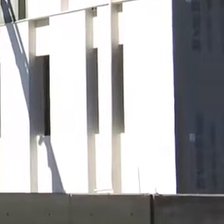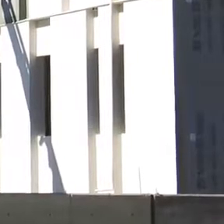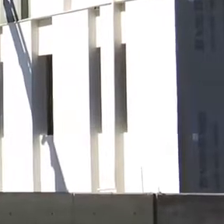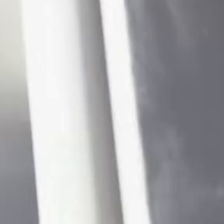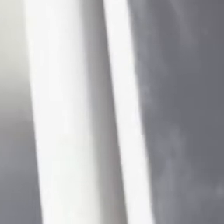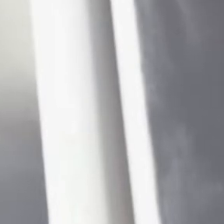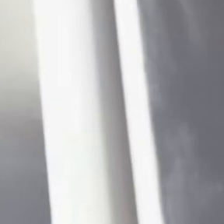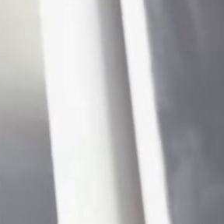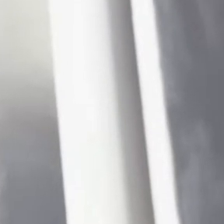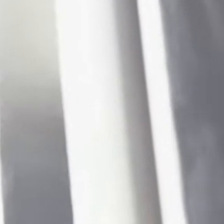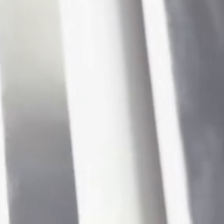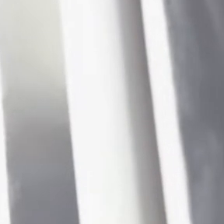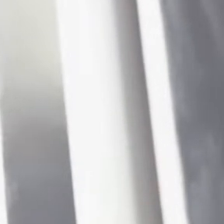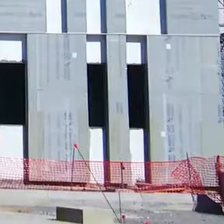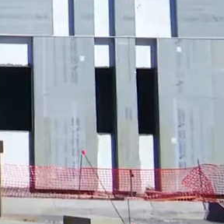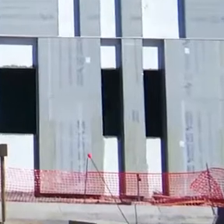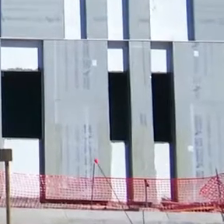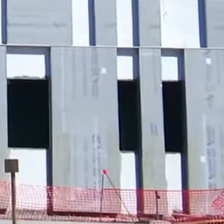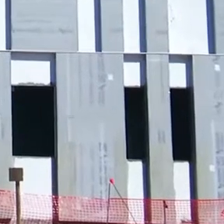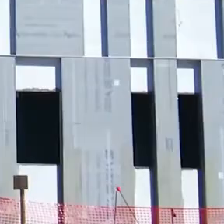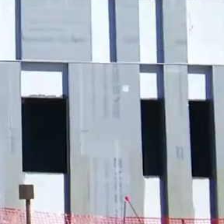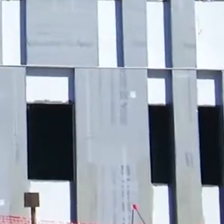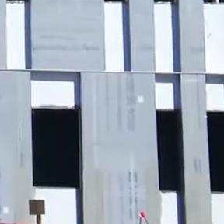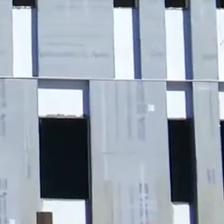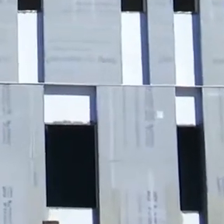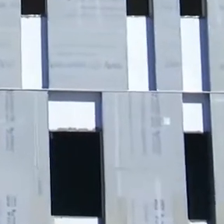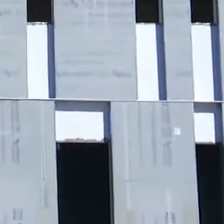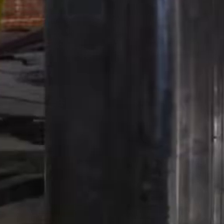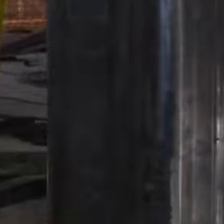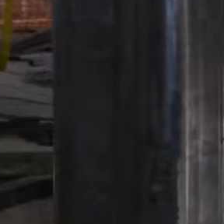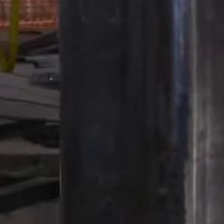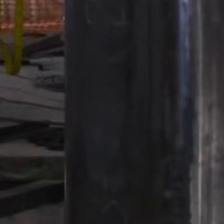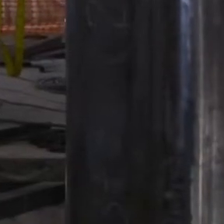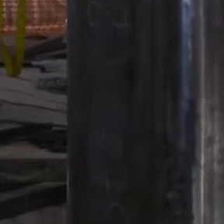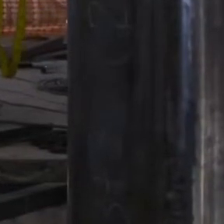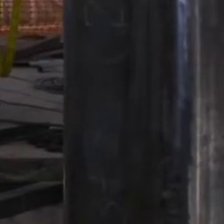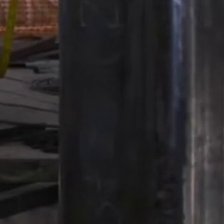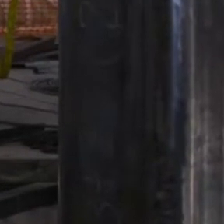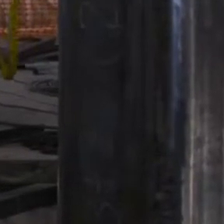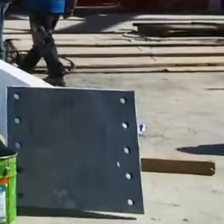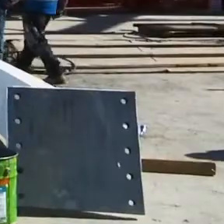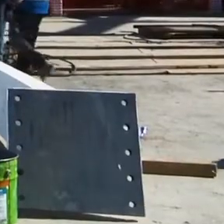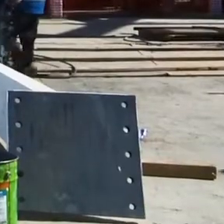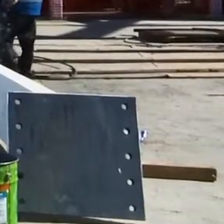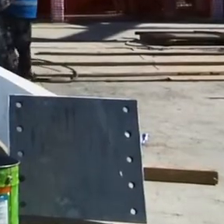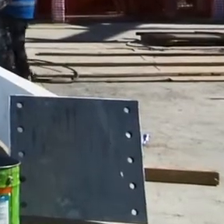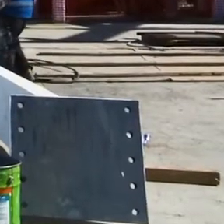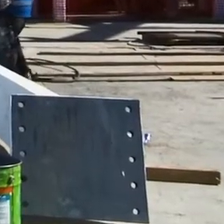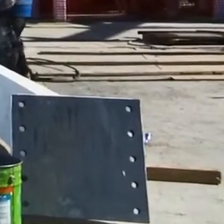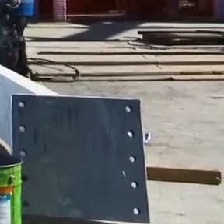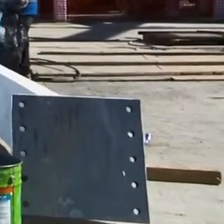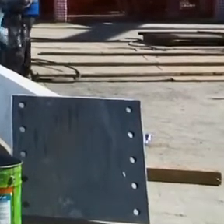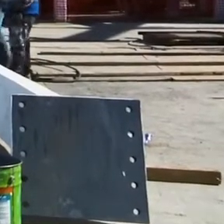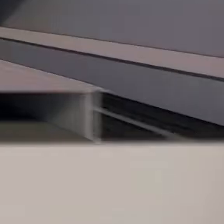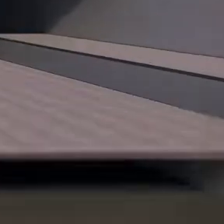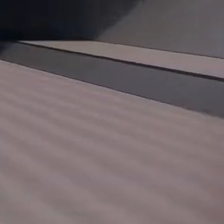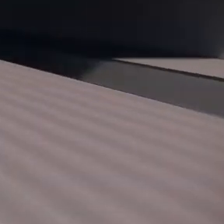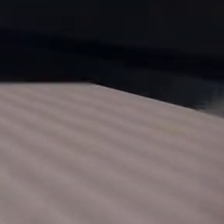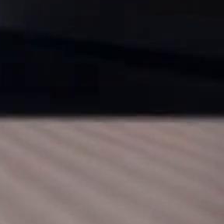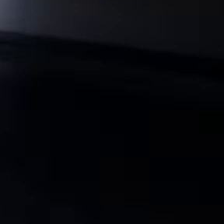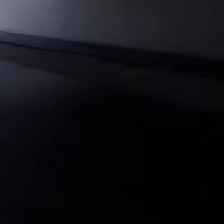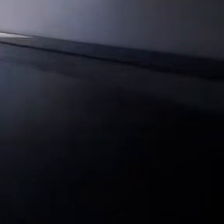del lobby, la instalación de fachadas en tabla roca de la Torre de Control y se realiza la simulación del montaje de cabina a nivel de piso.